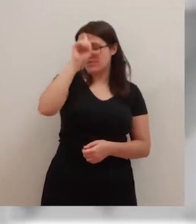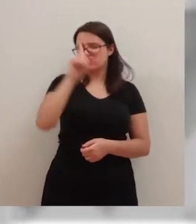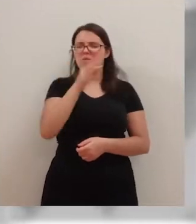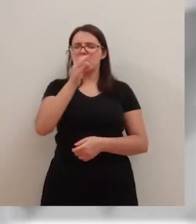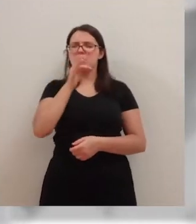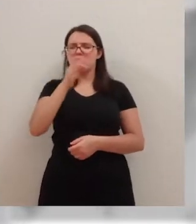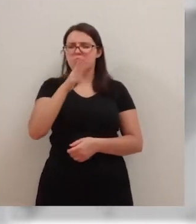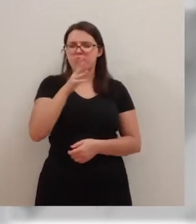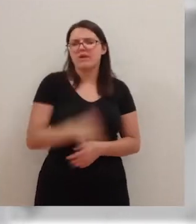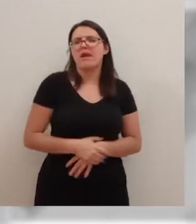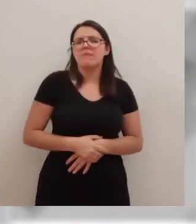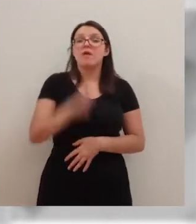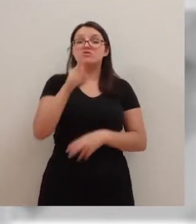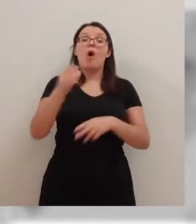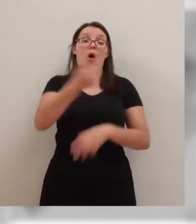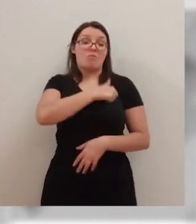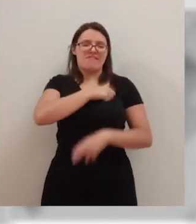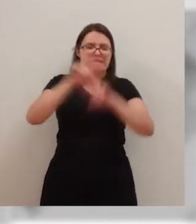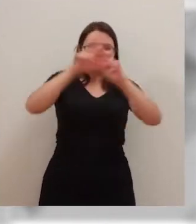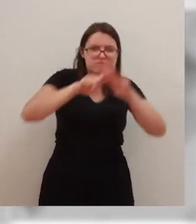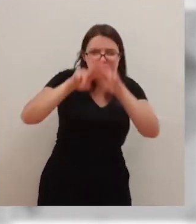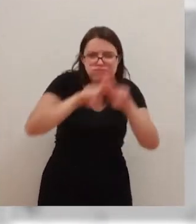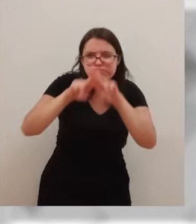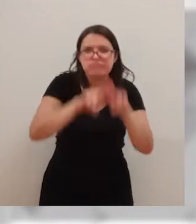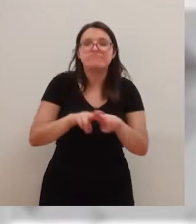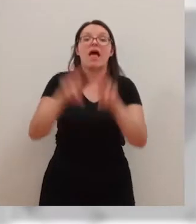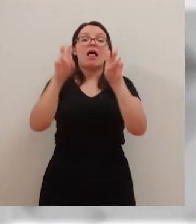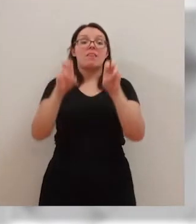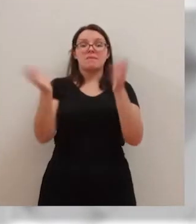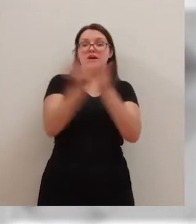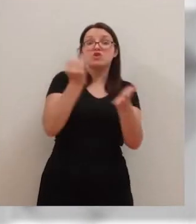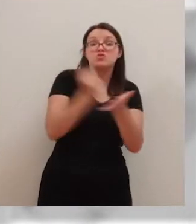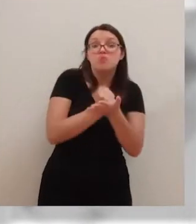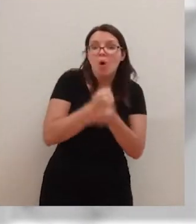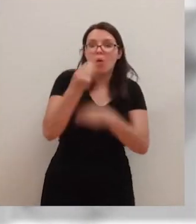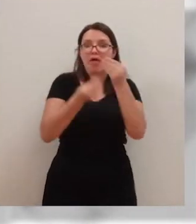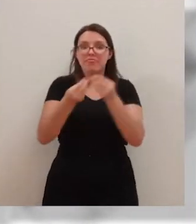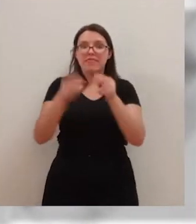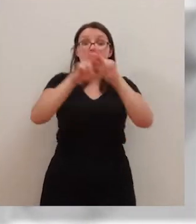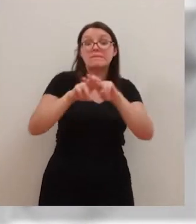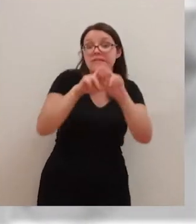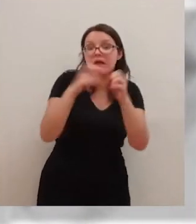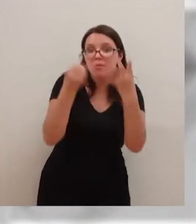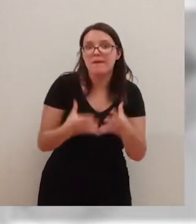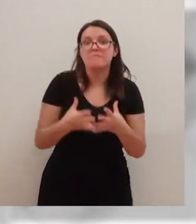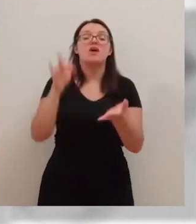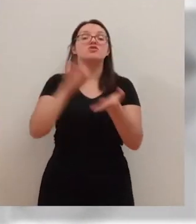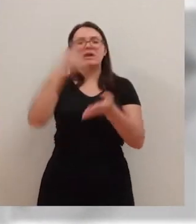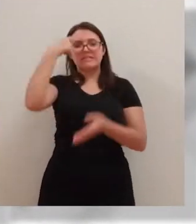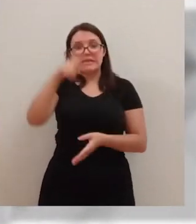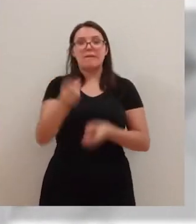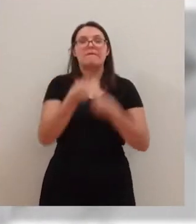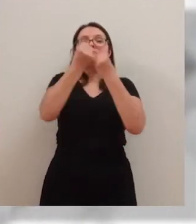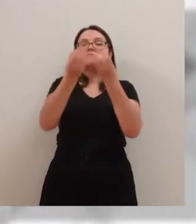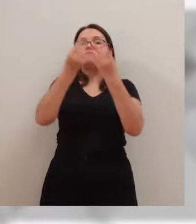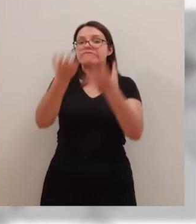Ahí lo que decía, pues eso, la policía científica es la que está realizando todas las investigaciones y cuando ellos sepan, serán